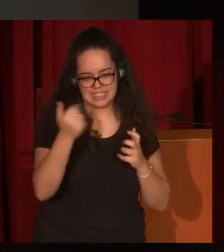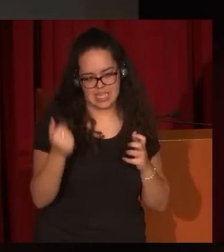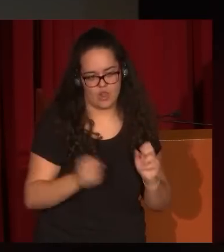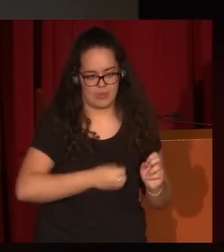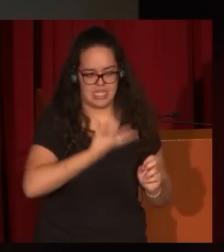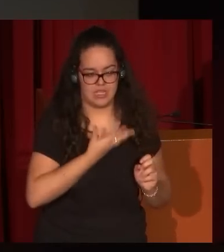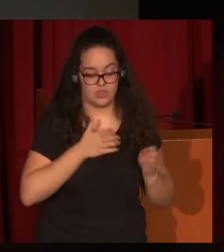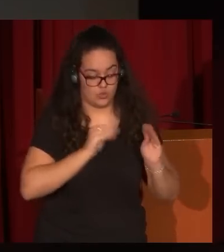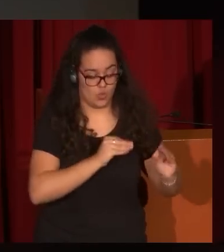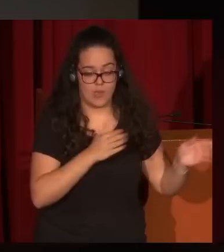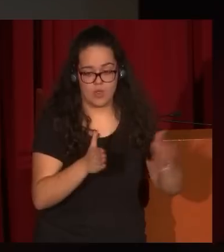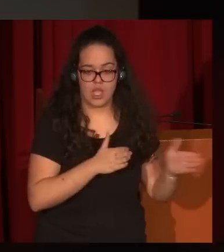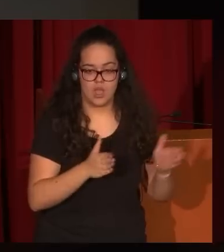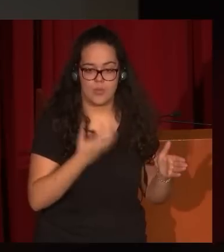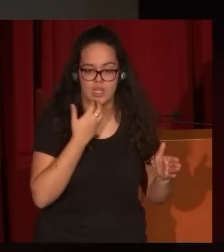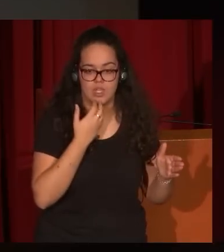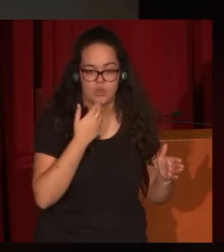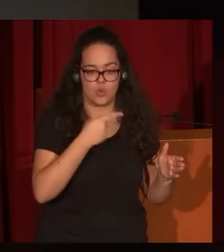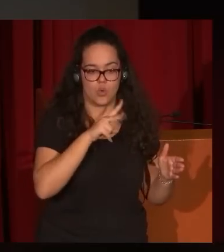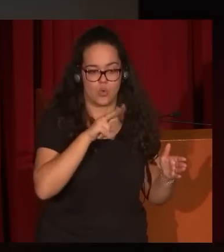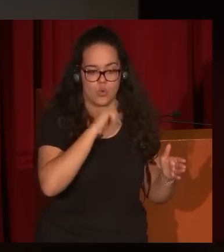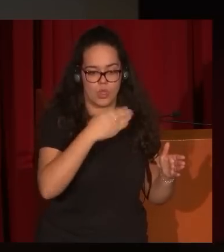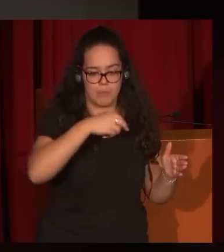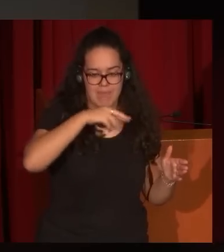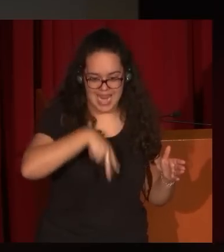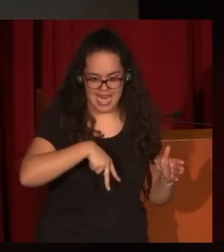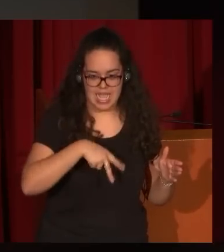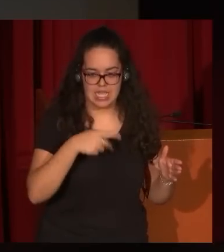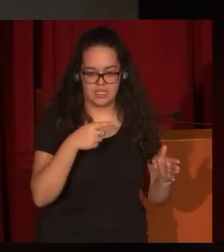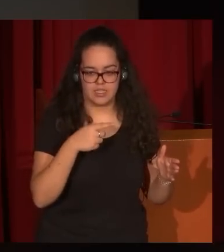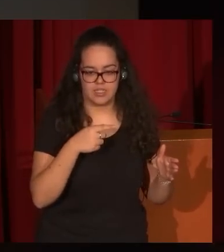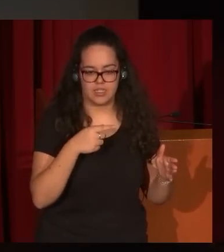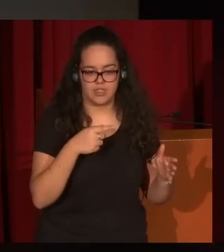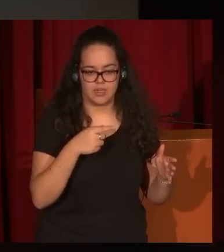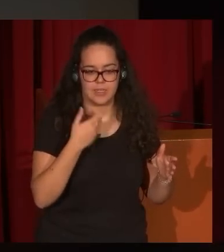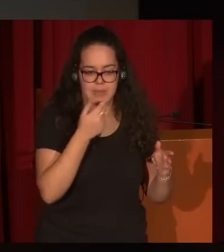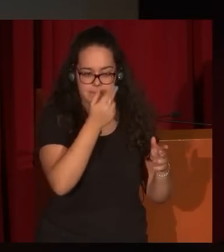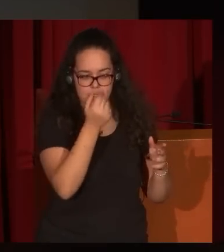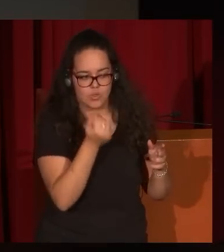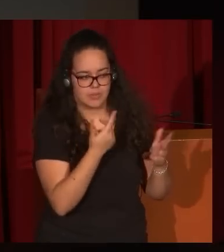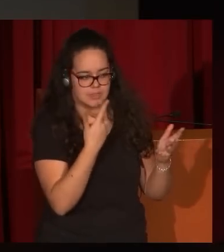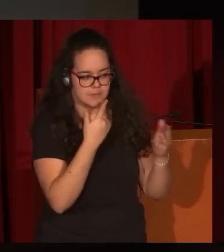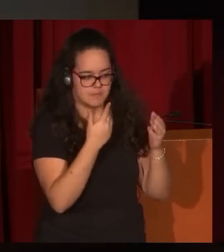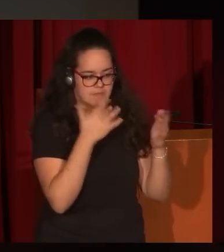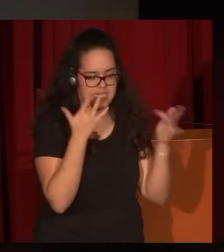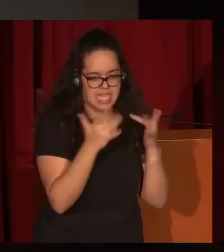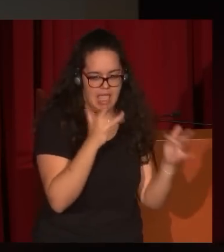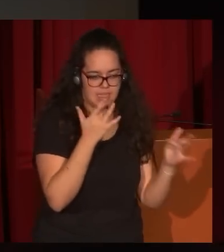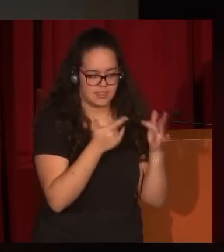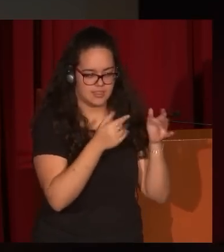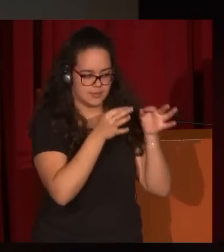romanticismo de su tiempo como Rodríguez de Guzmán. Es decir, ven que esta factura mucho más precisa, mucho más brillante, mucho más